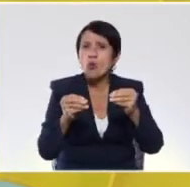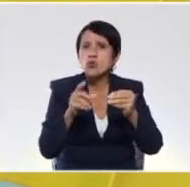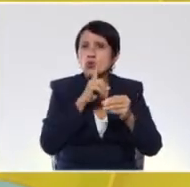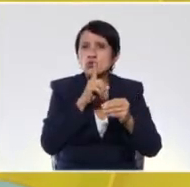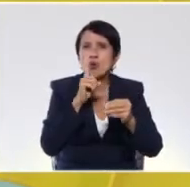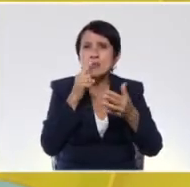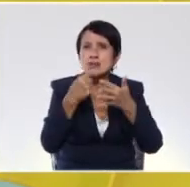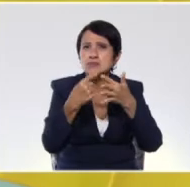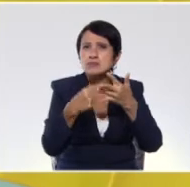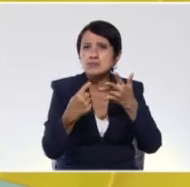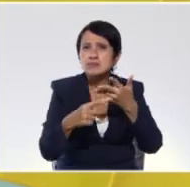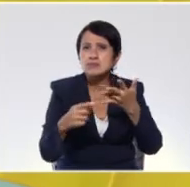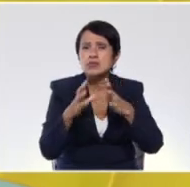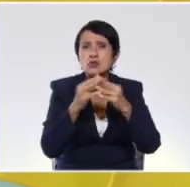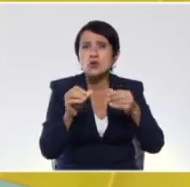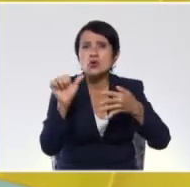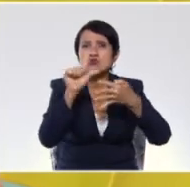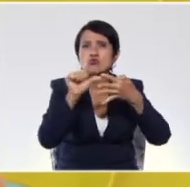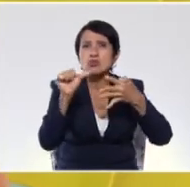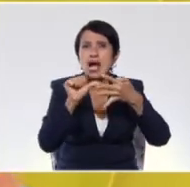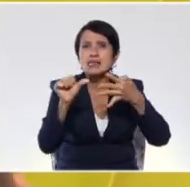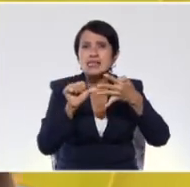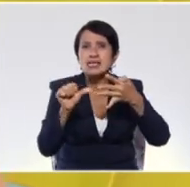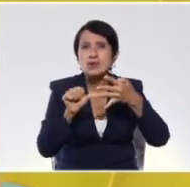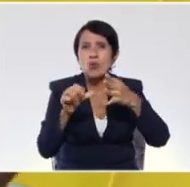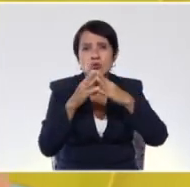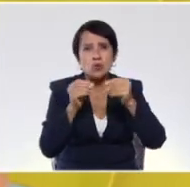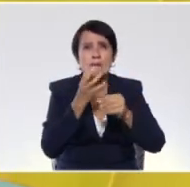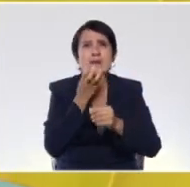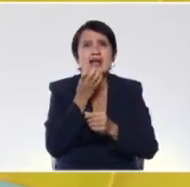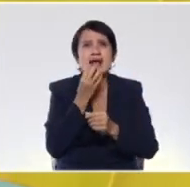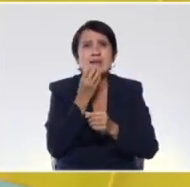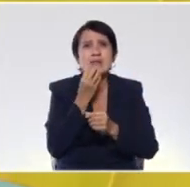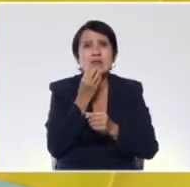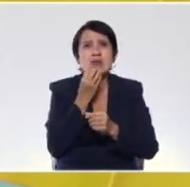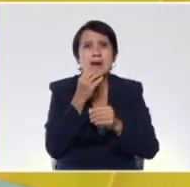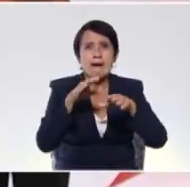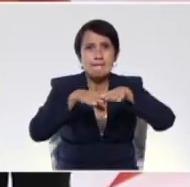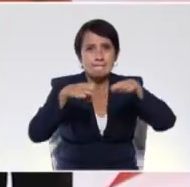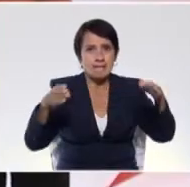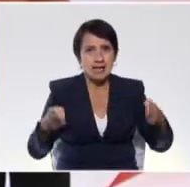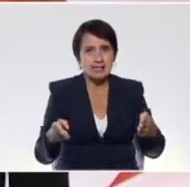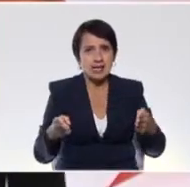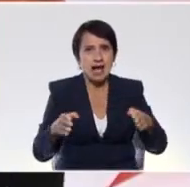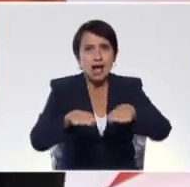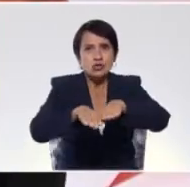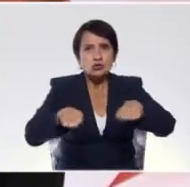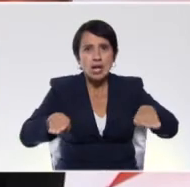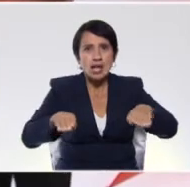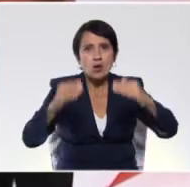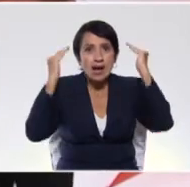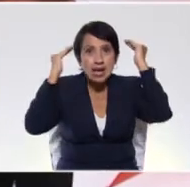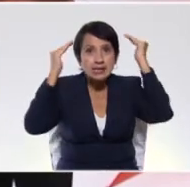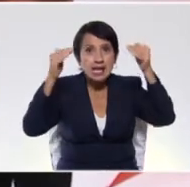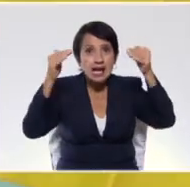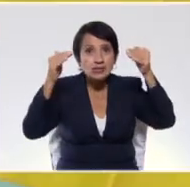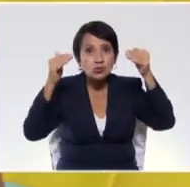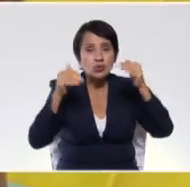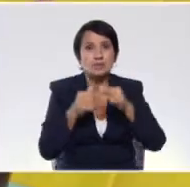nombrar, eso forma parte de lo que son los sustantivos. Como por ejemplo la mesa, el suelo, el techo,